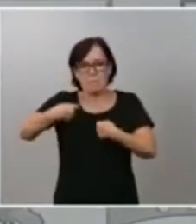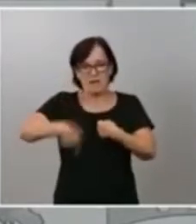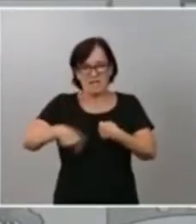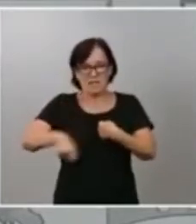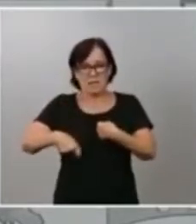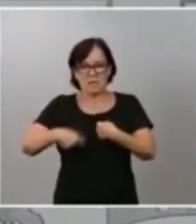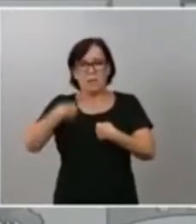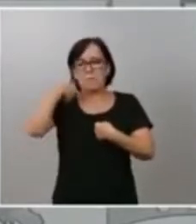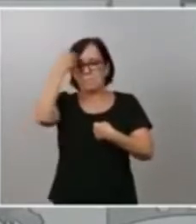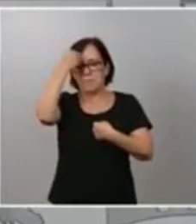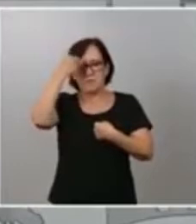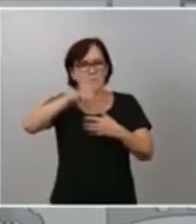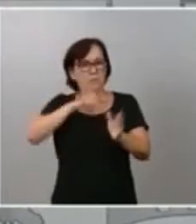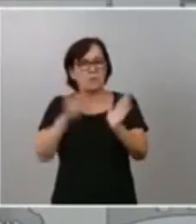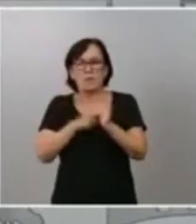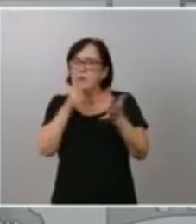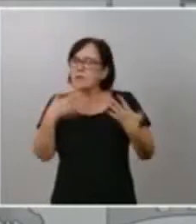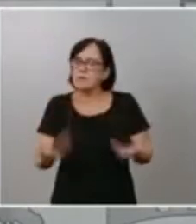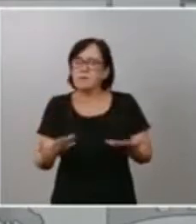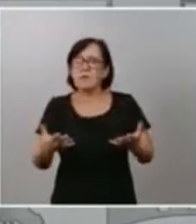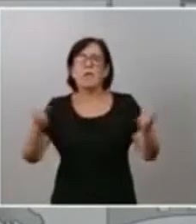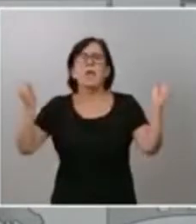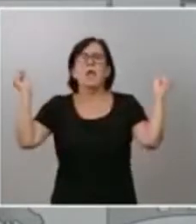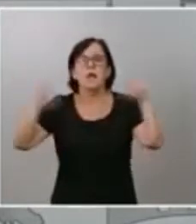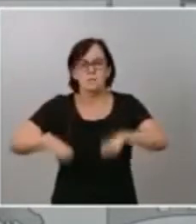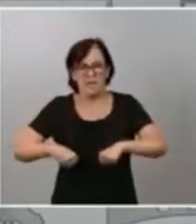plenamente vigente el pacto constitucional.